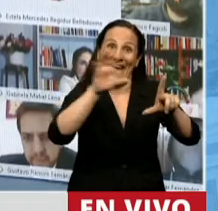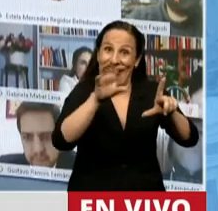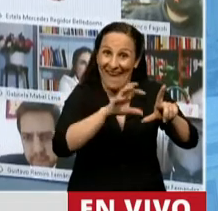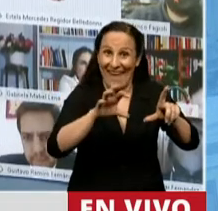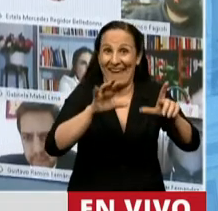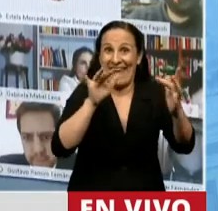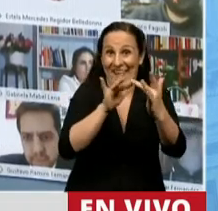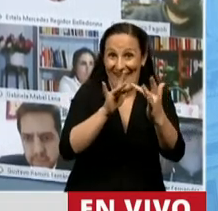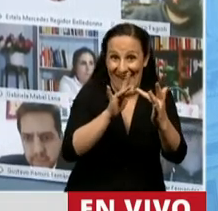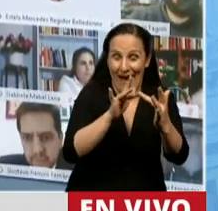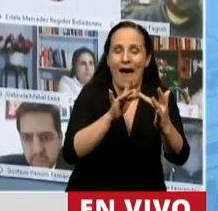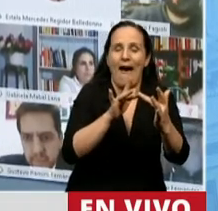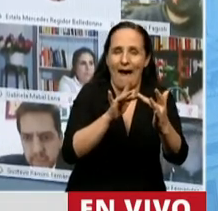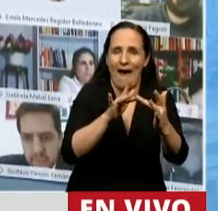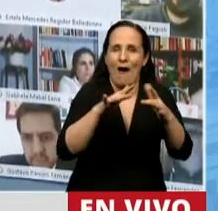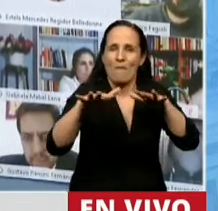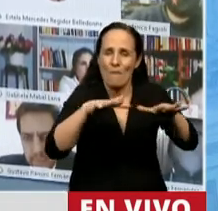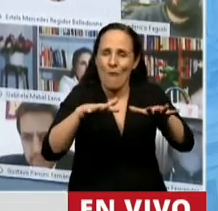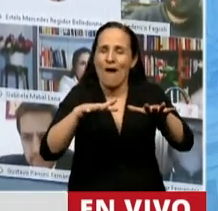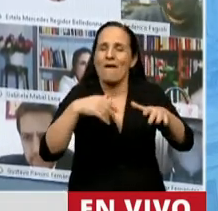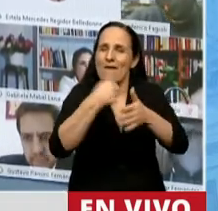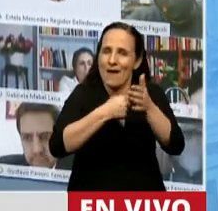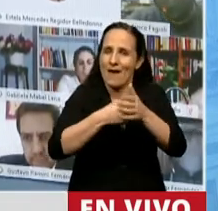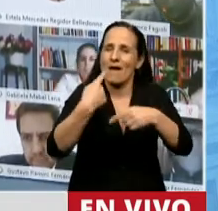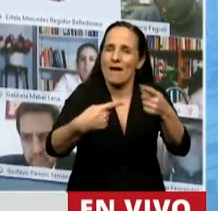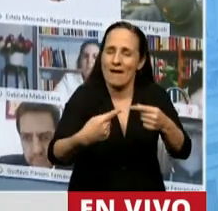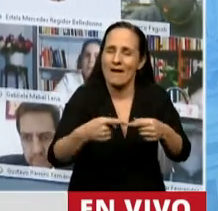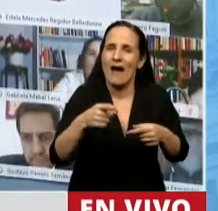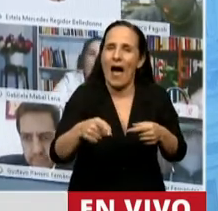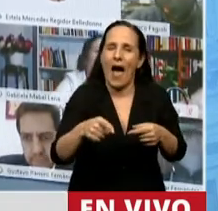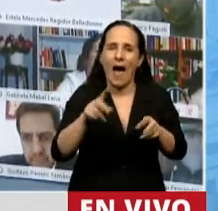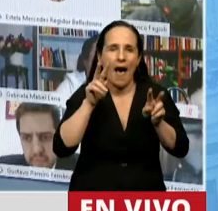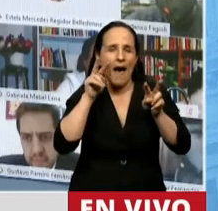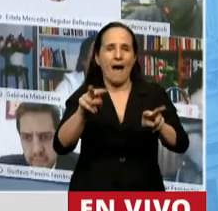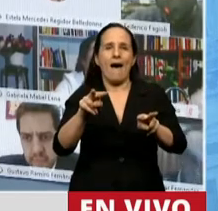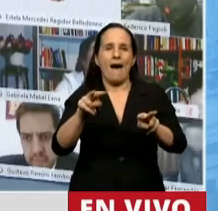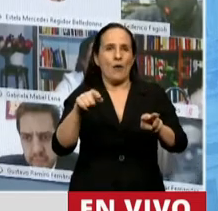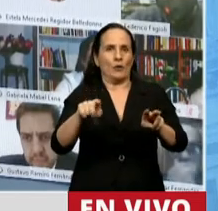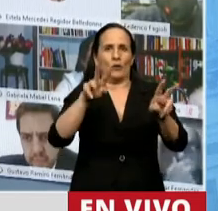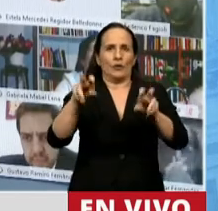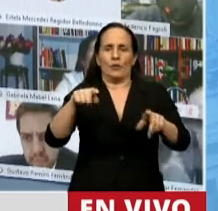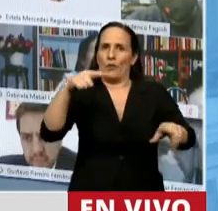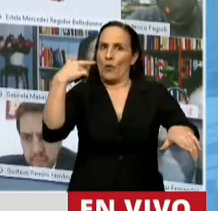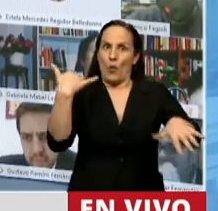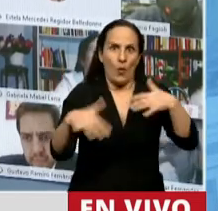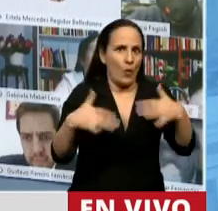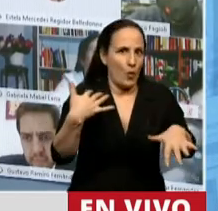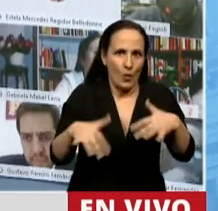nos hablan, Presidente, de una urgencia y nos interpelan.